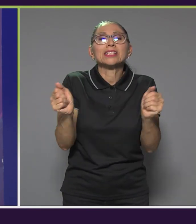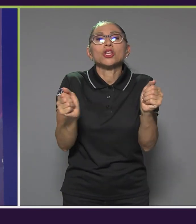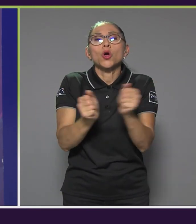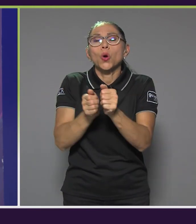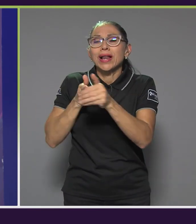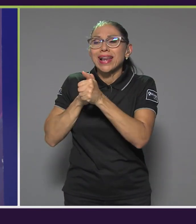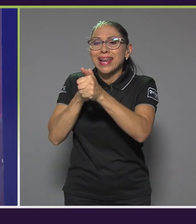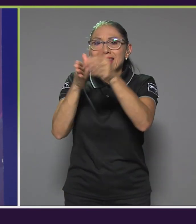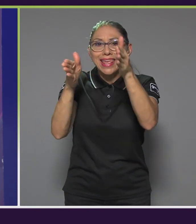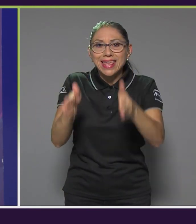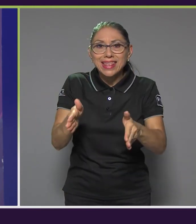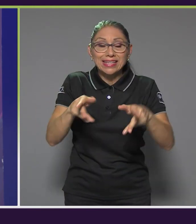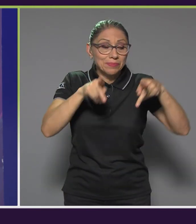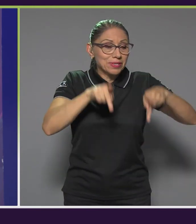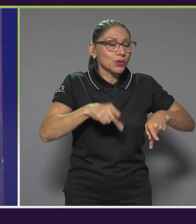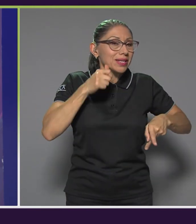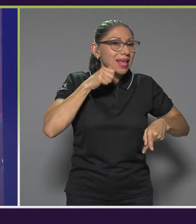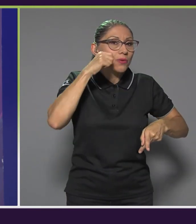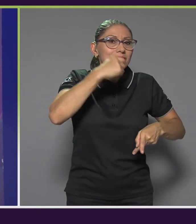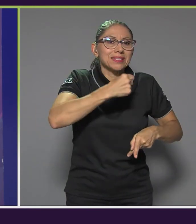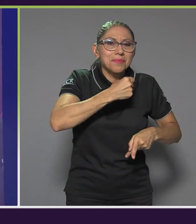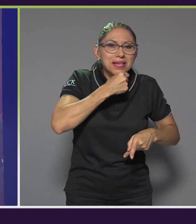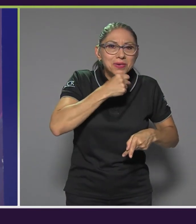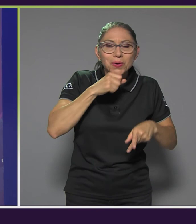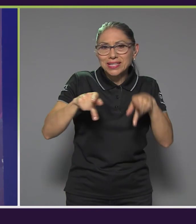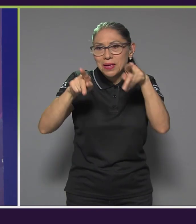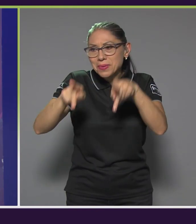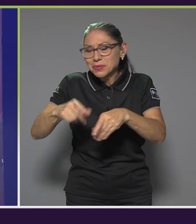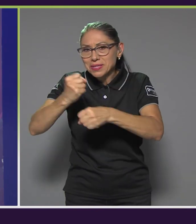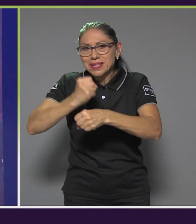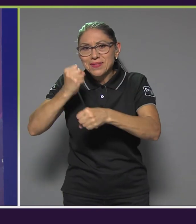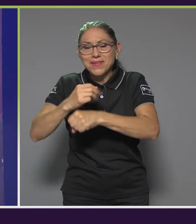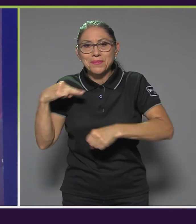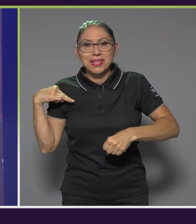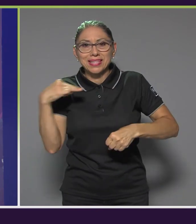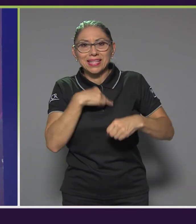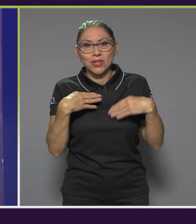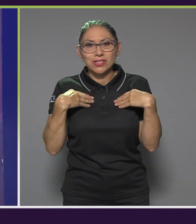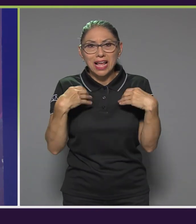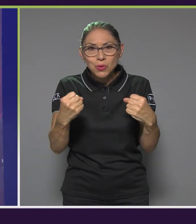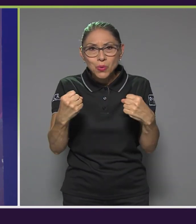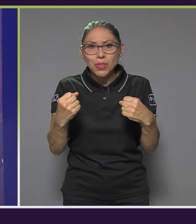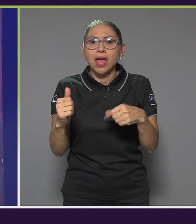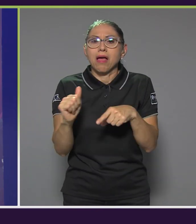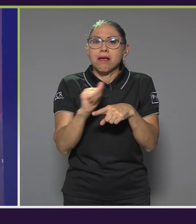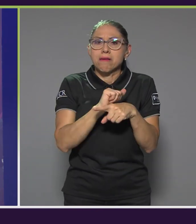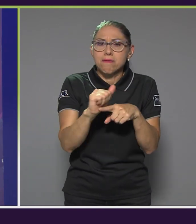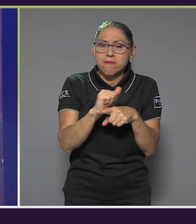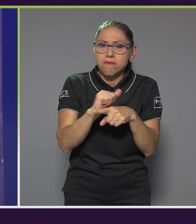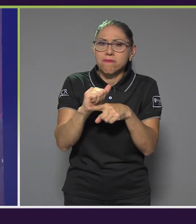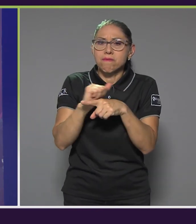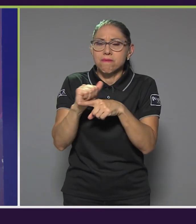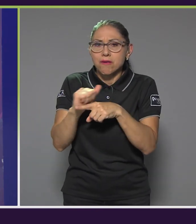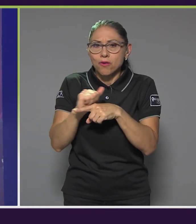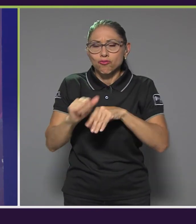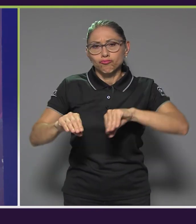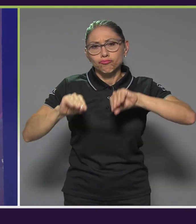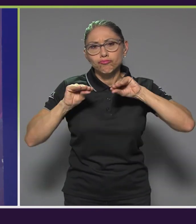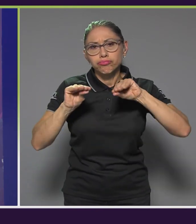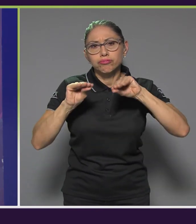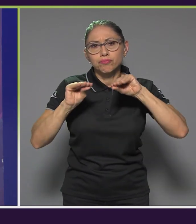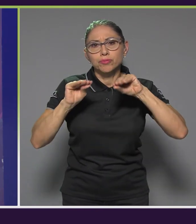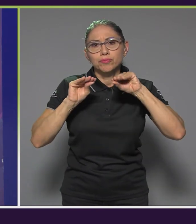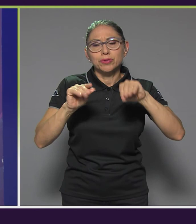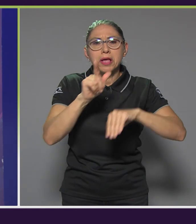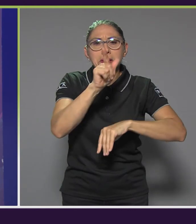adultas mayores de las comunidades y con personal del Ministerio de Salud hicimos esas capacitaciones mensuales a donde trabajamos temas